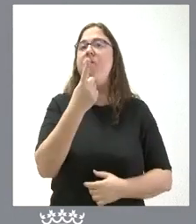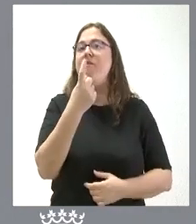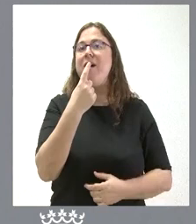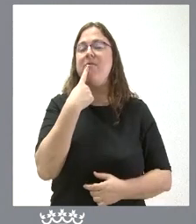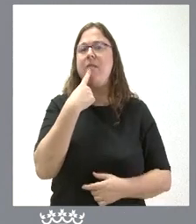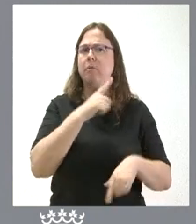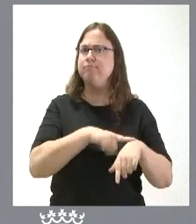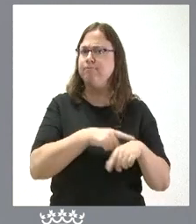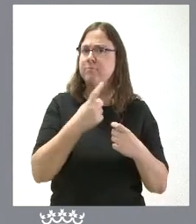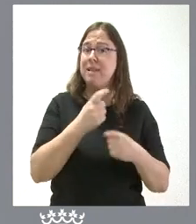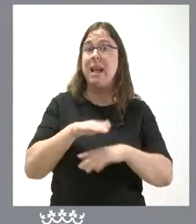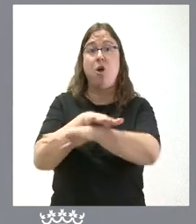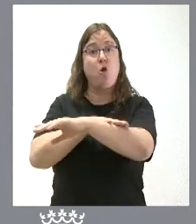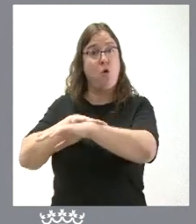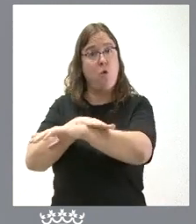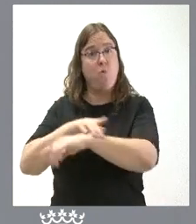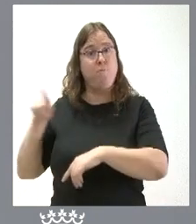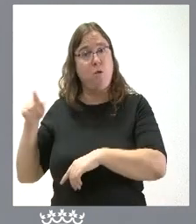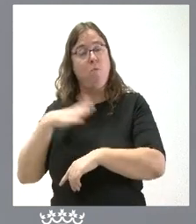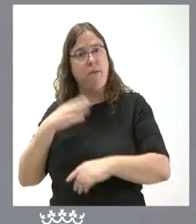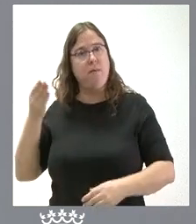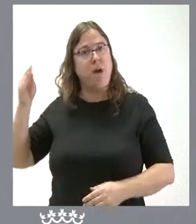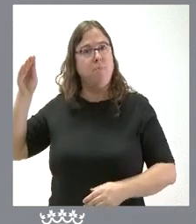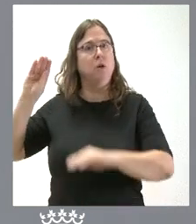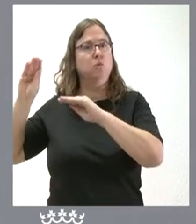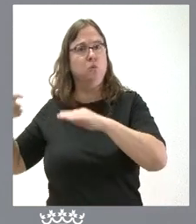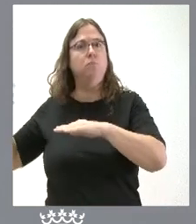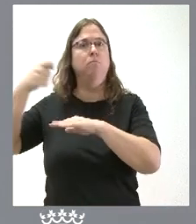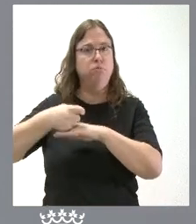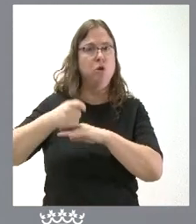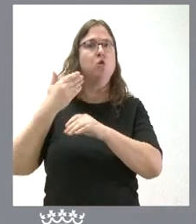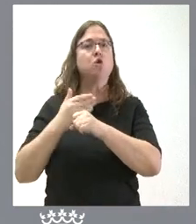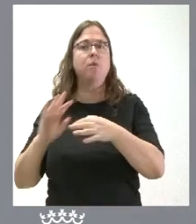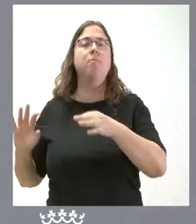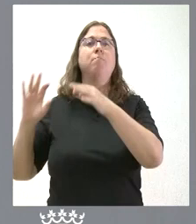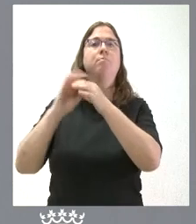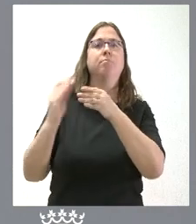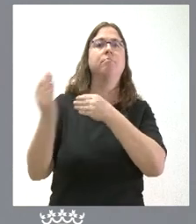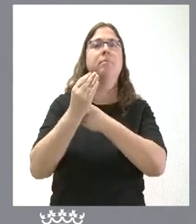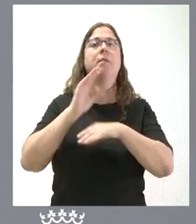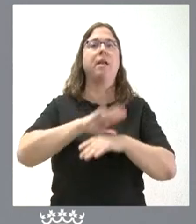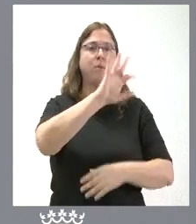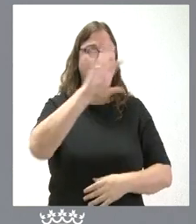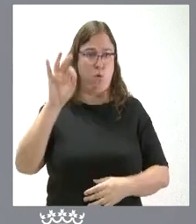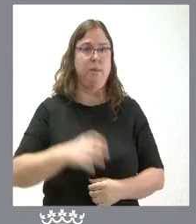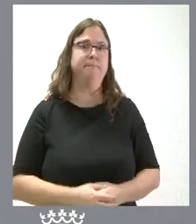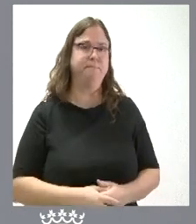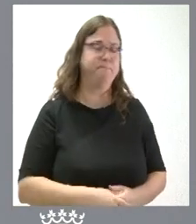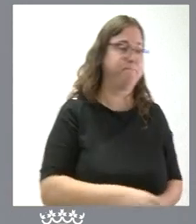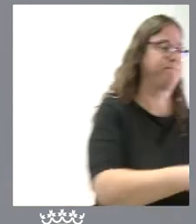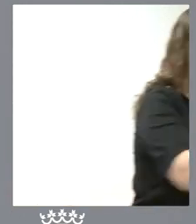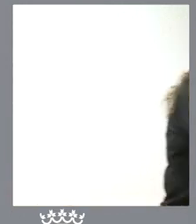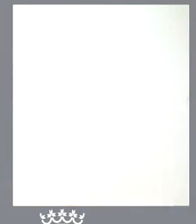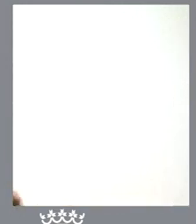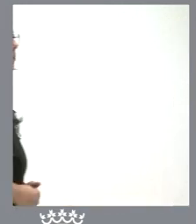margen para que el Estado pueda ir aumentando las cantidades que corresponde aportar para este 50-50 que es lo que establece la ley